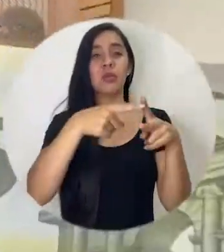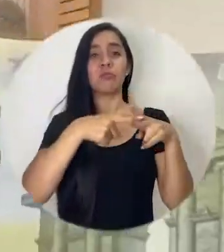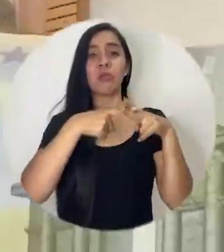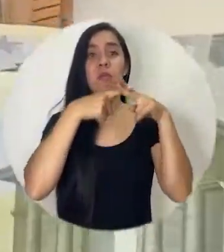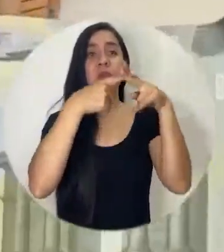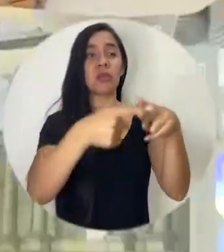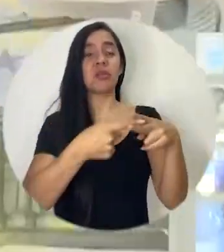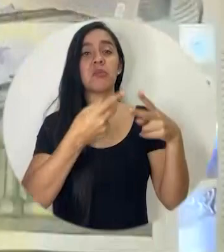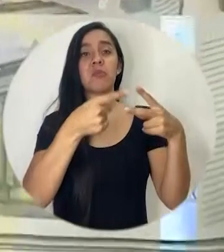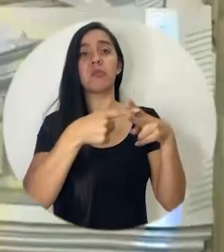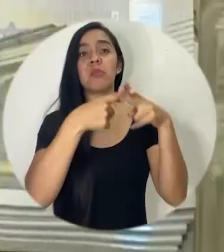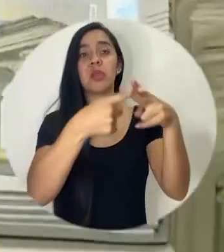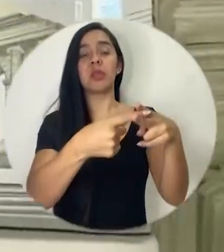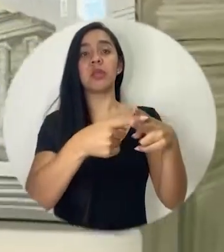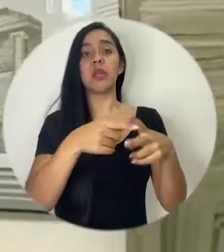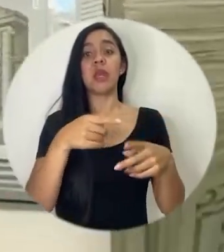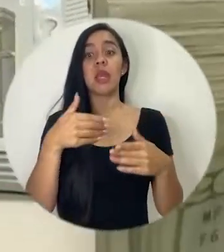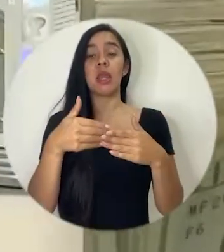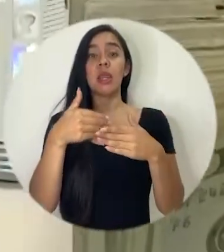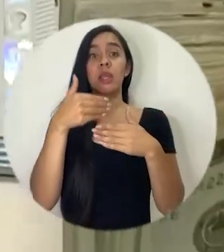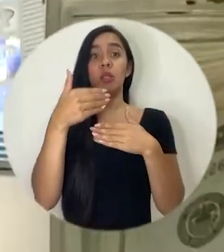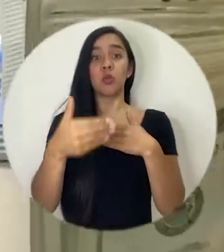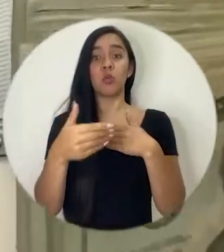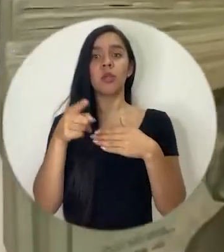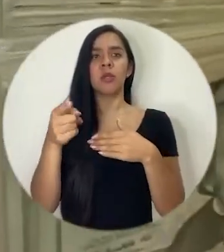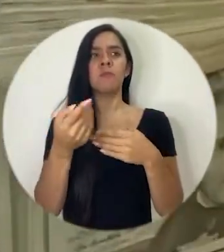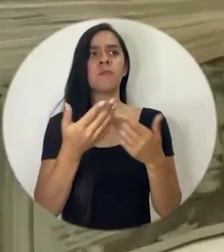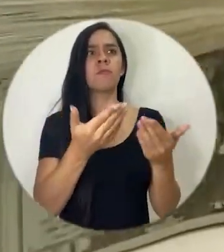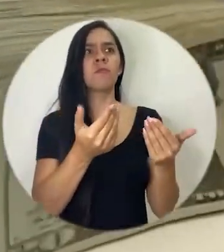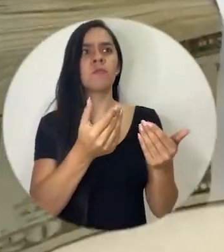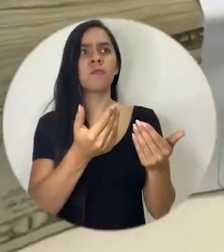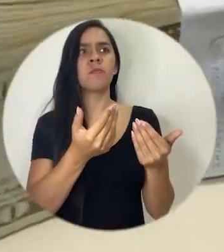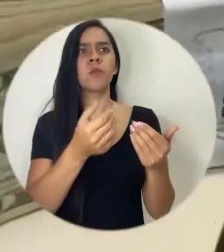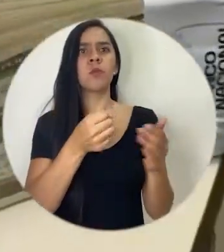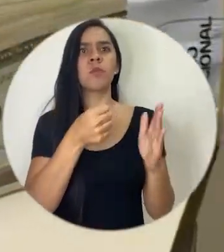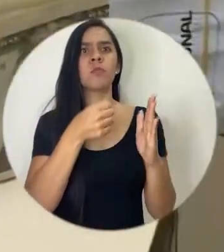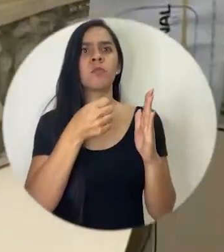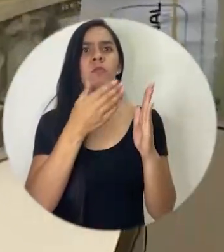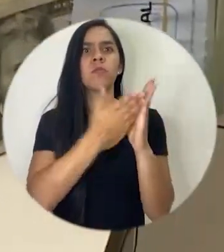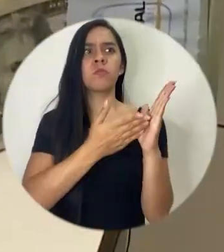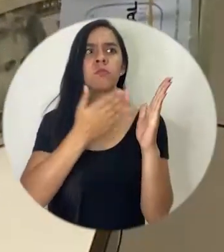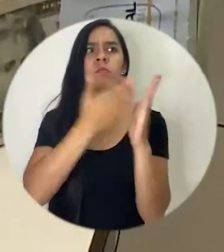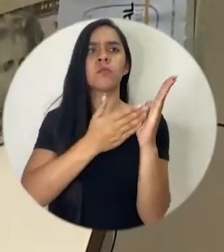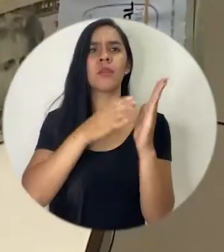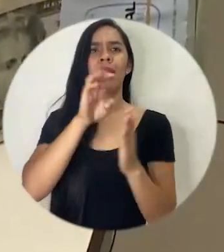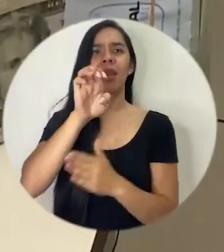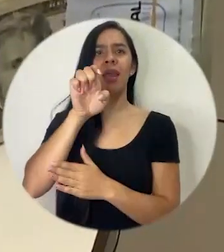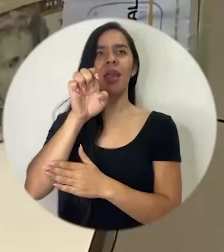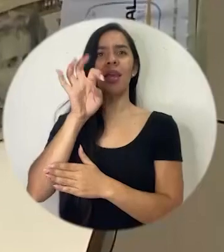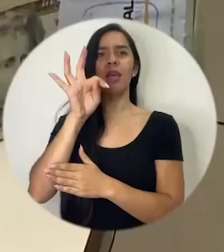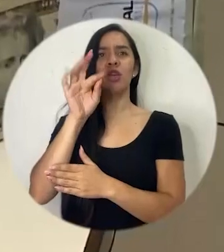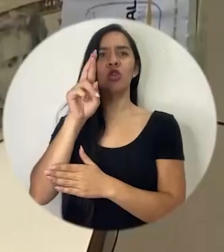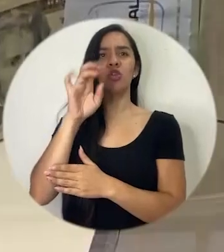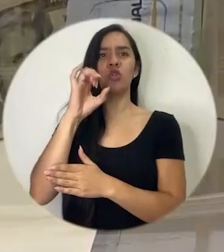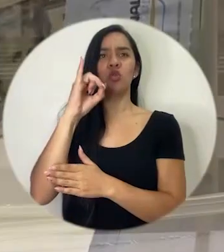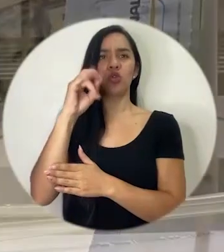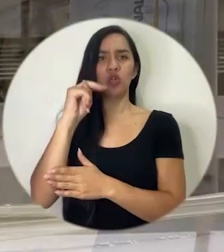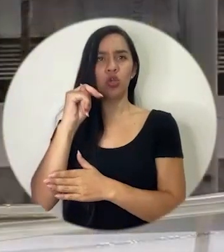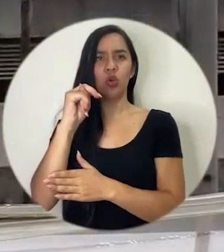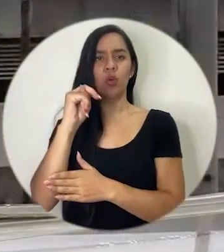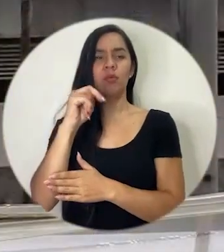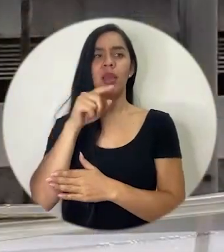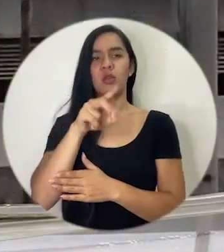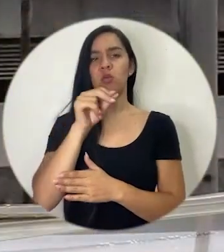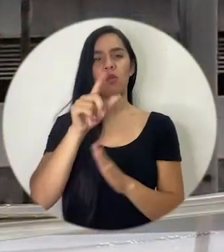la extorsión es el mecanismo de cobro si bien eso es ilegal pues imagínense